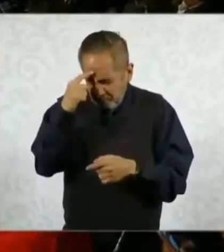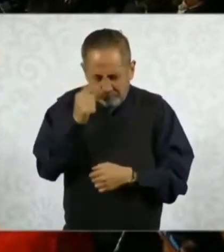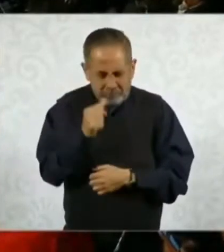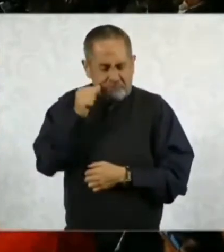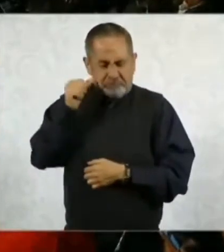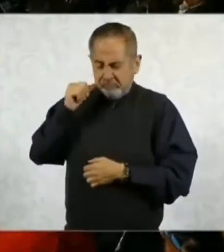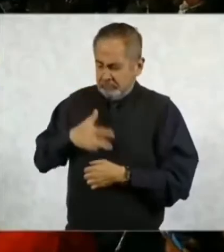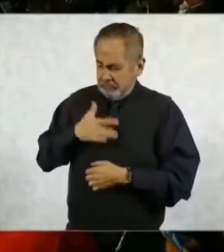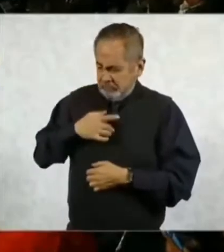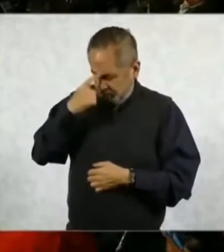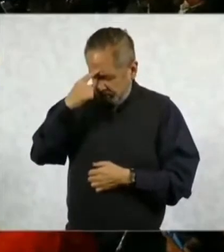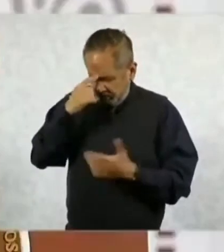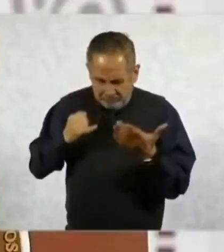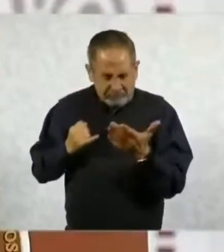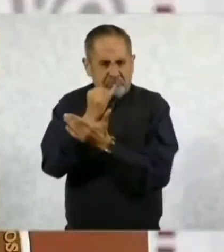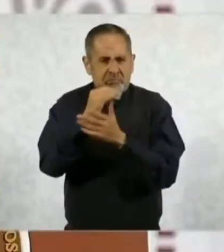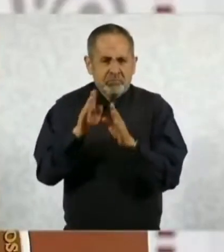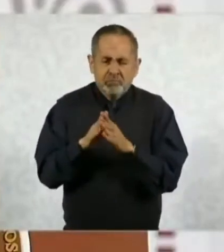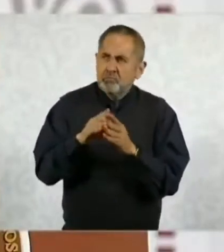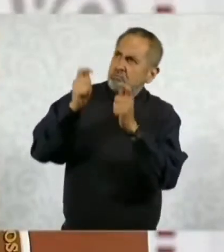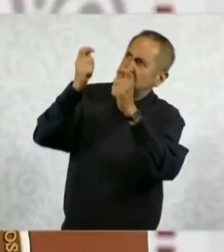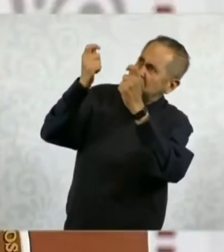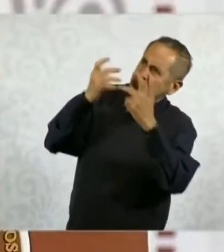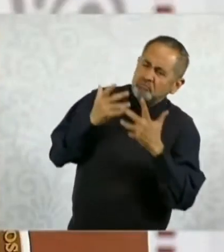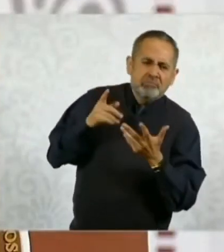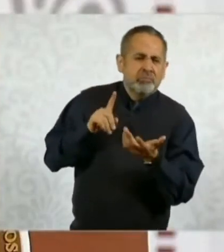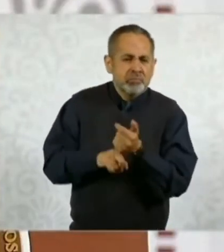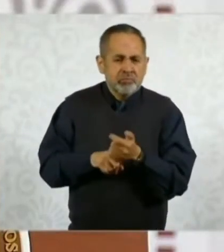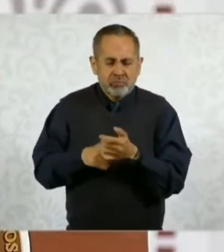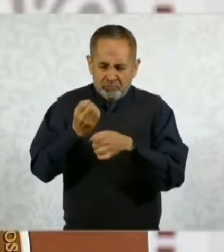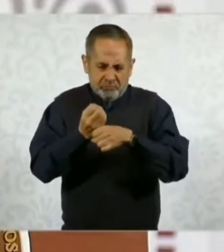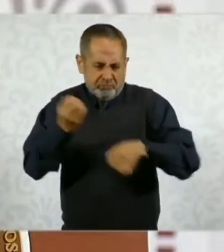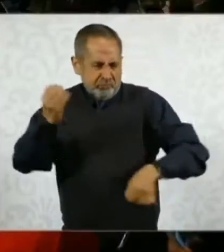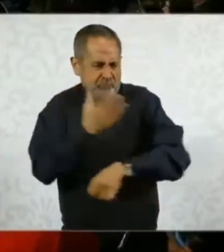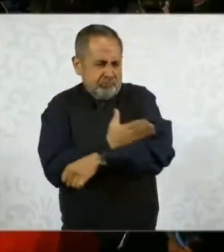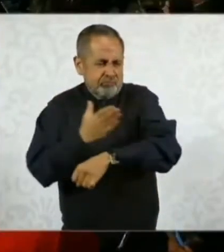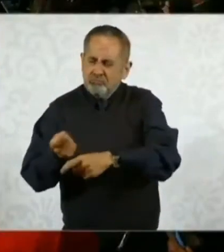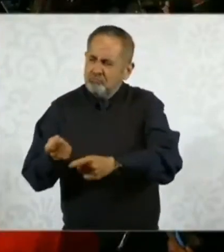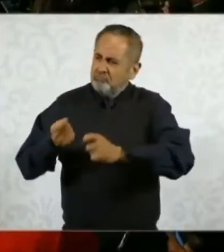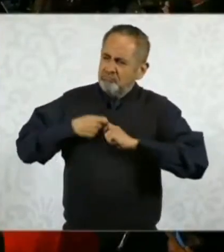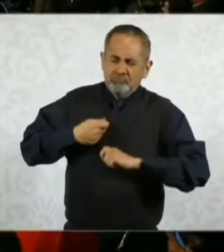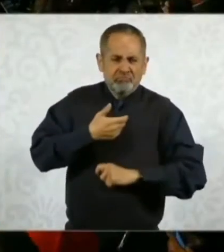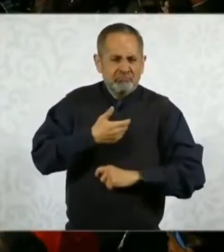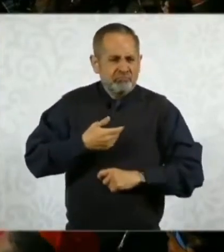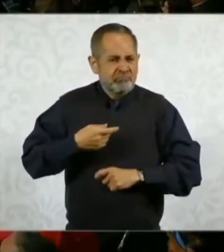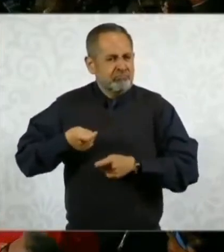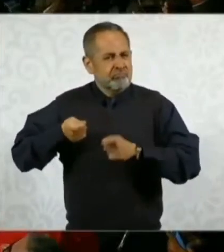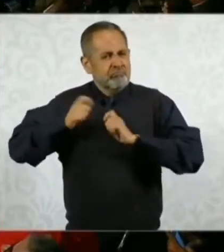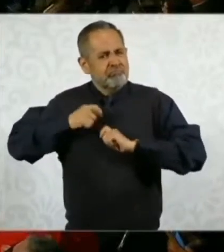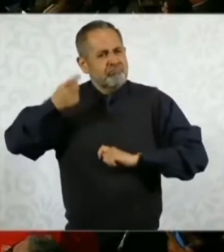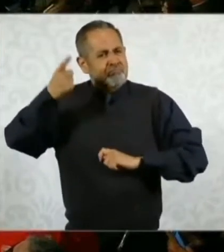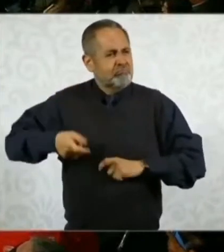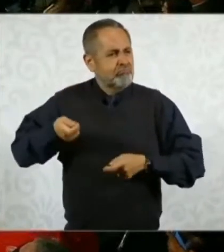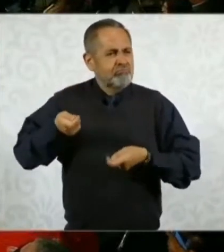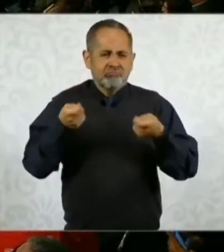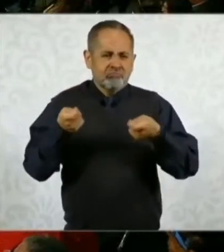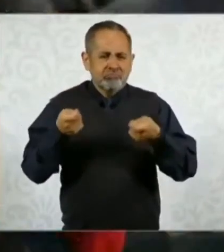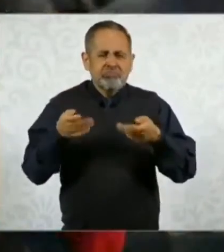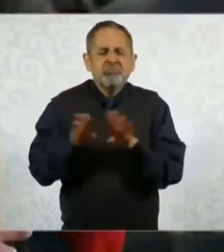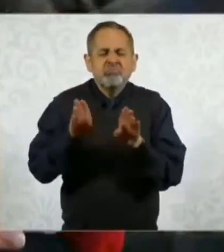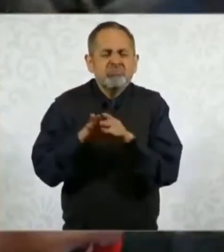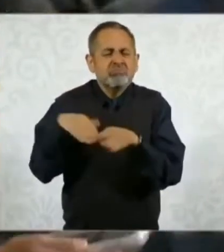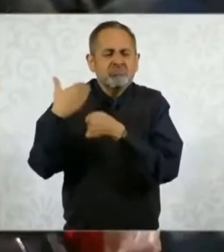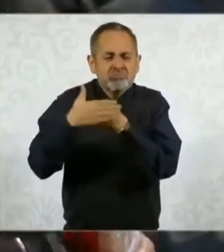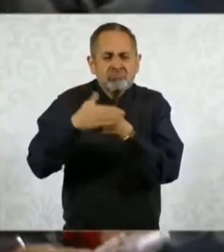de ayer que recibió la bendición y el bastón de mando y todo lo que eso representa de los pueblos indígenas. ¿Cómo le dará continuidad